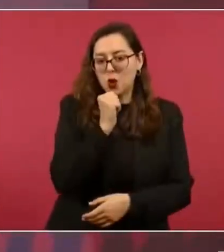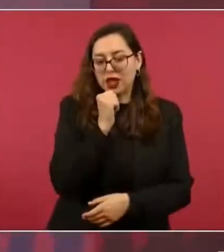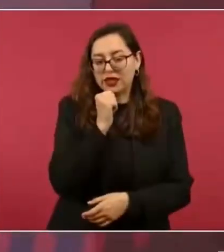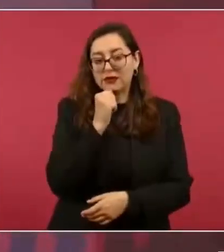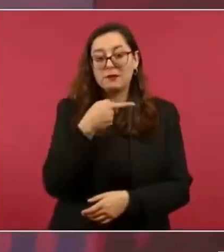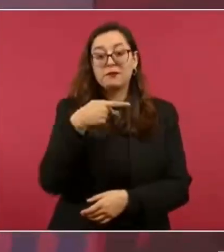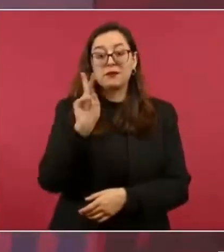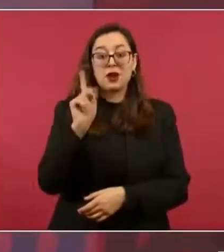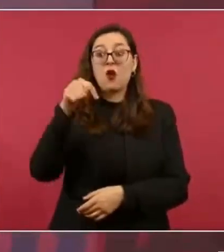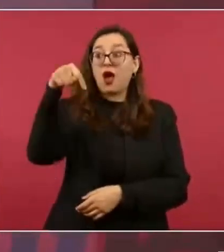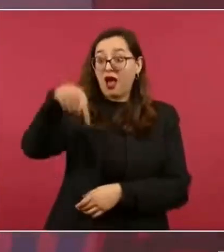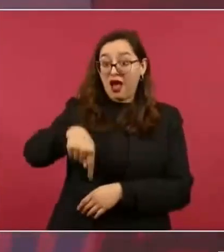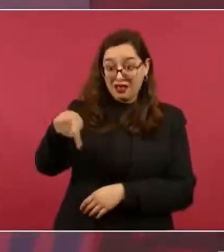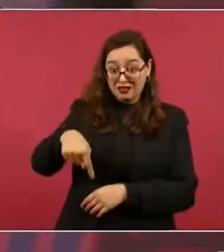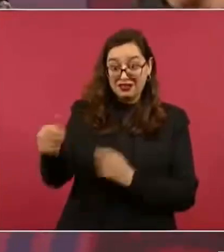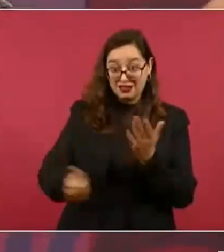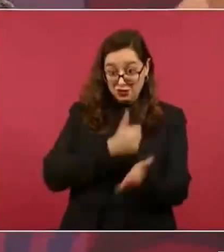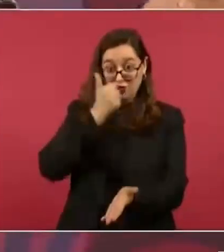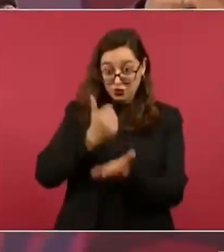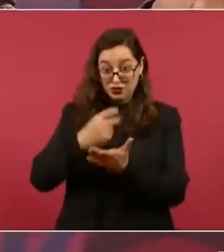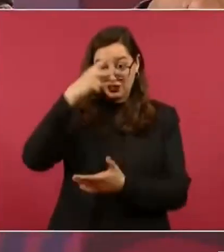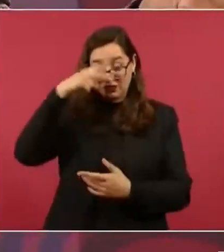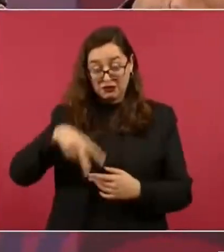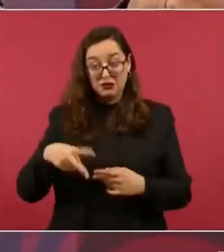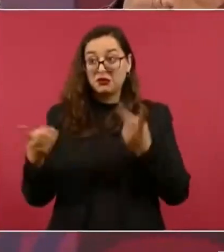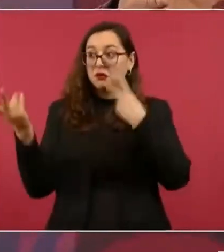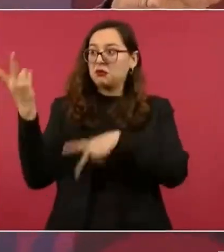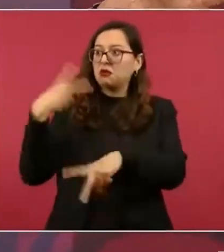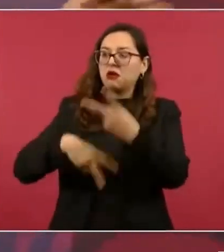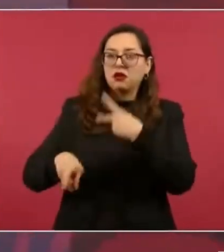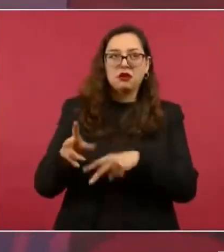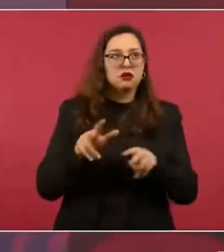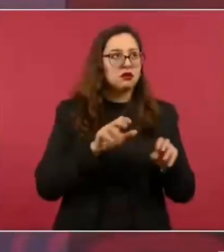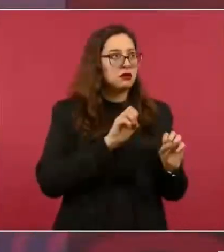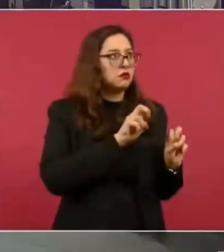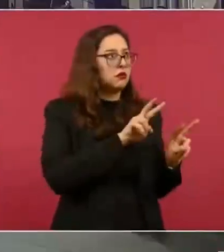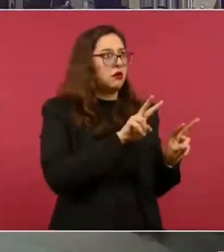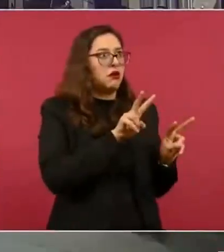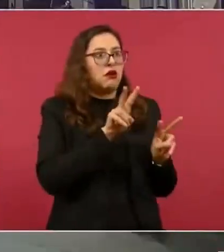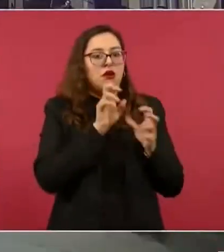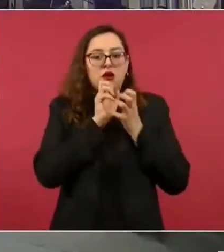se quedan maravillados.